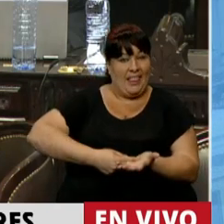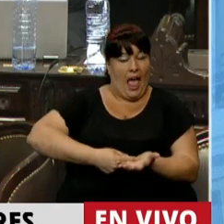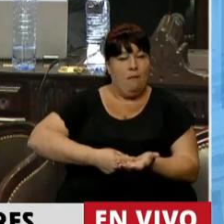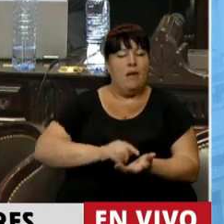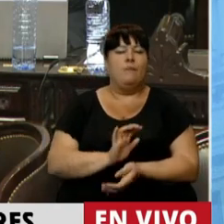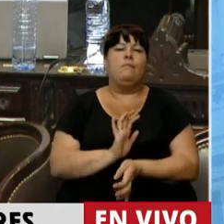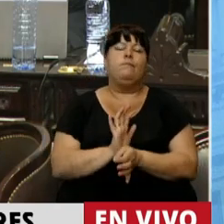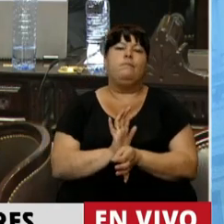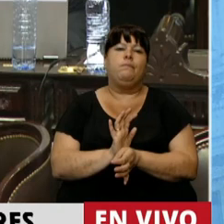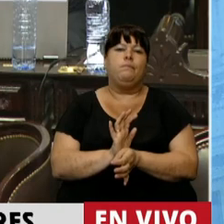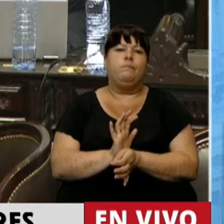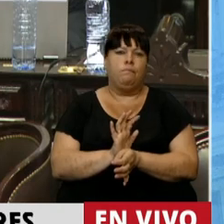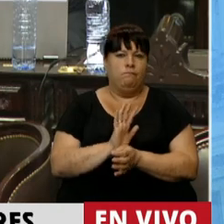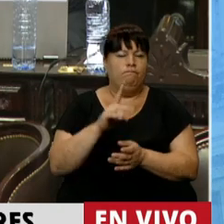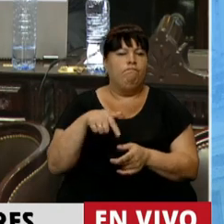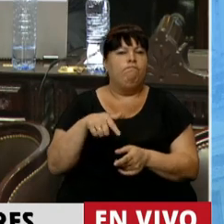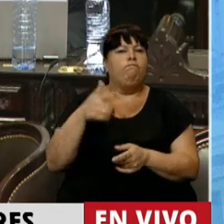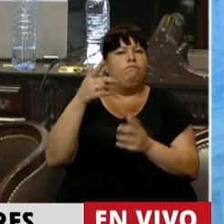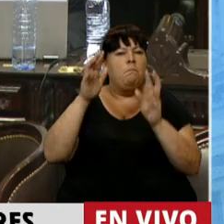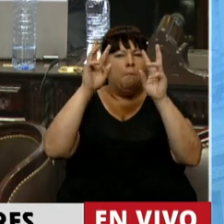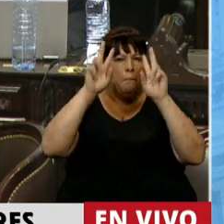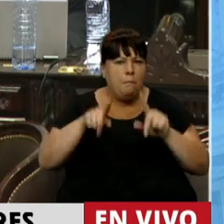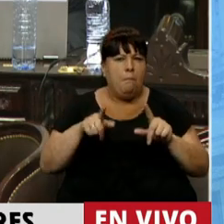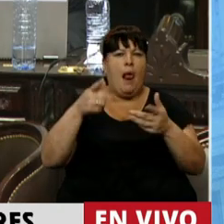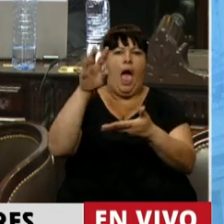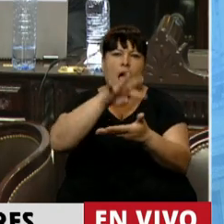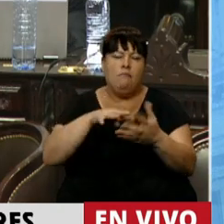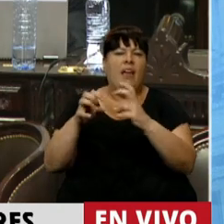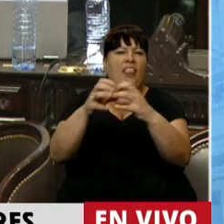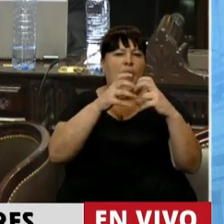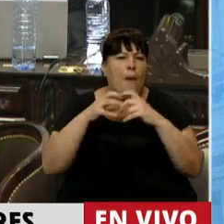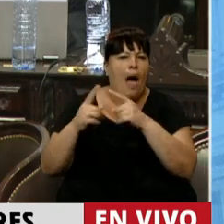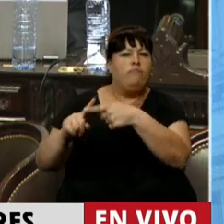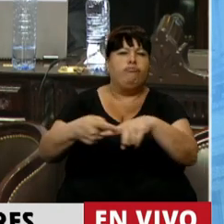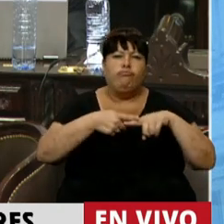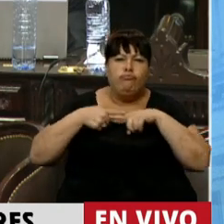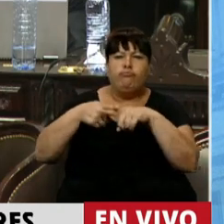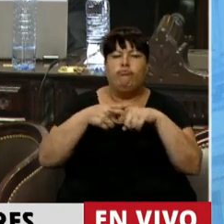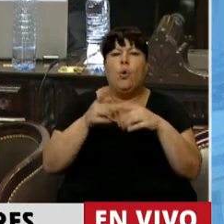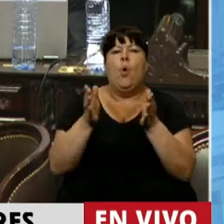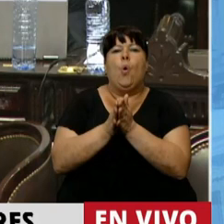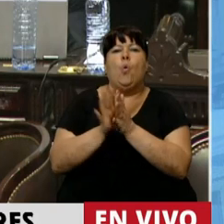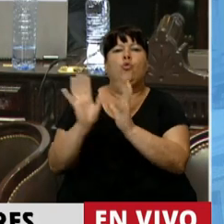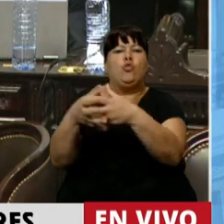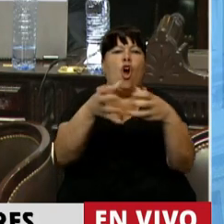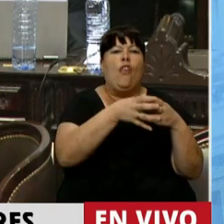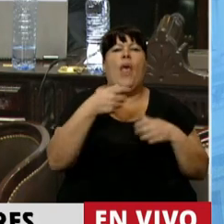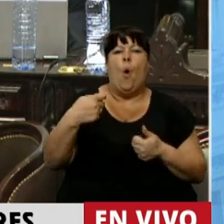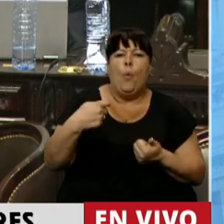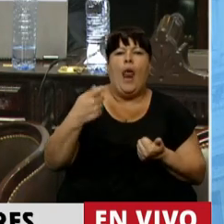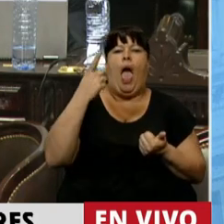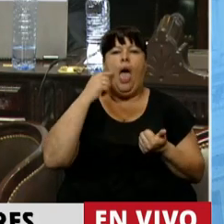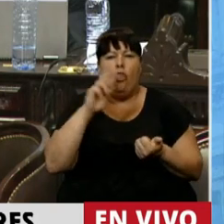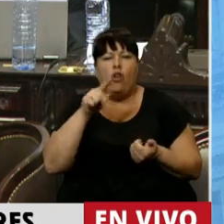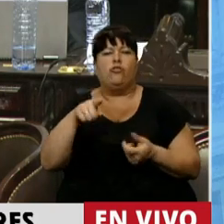ha sido parte de una elaboración común, de un debate, de una discusión con organizaciones de jubiladas,